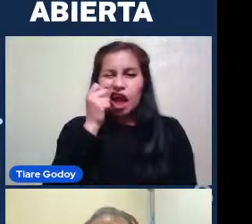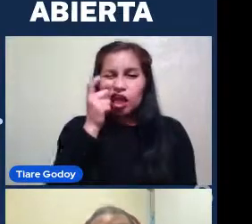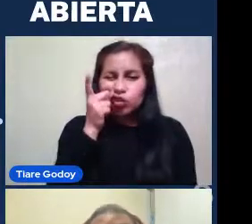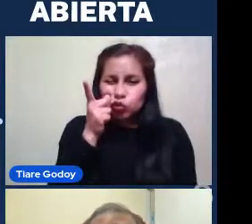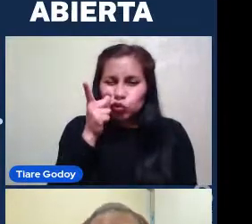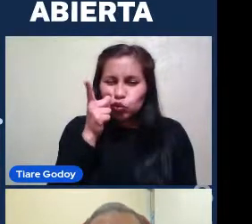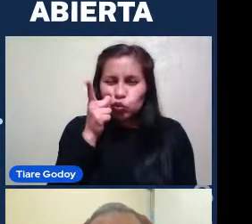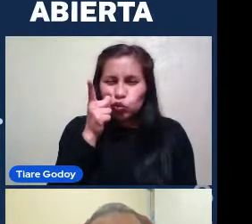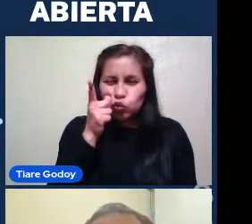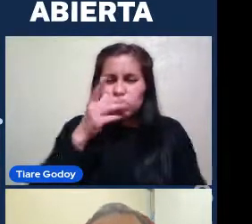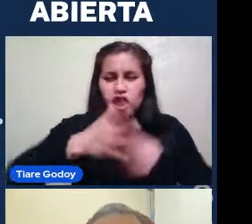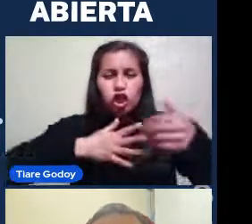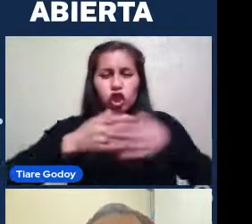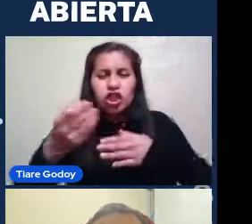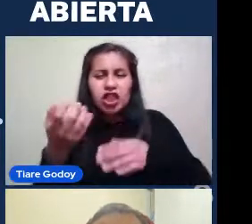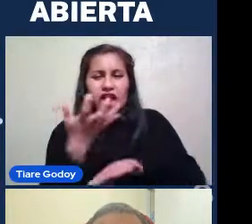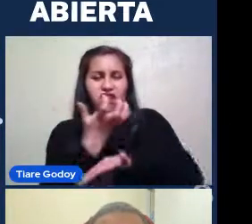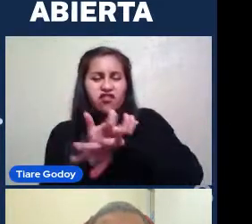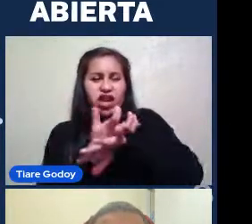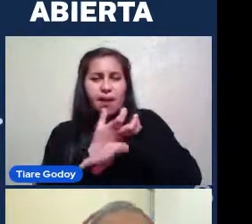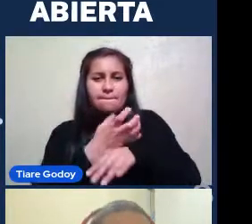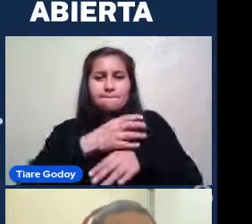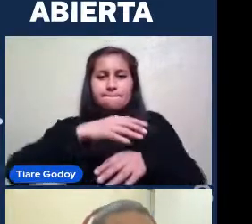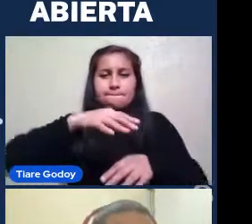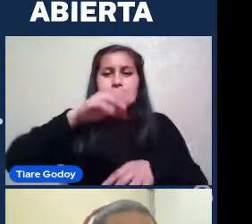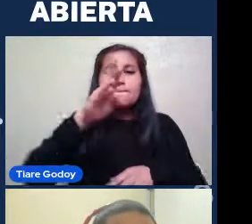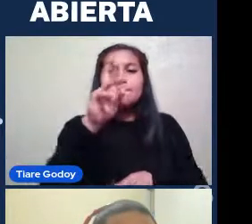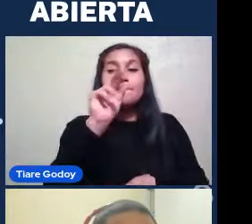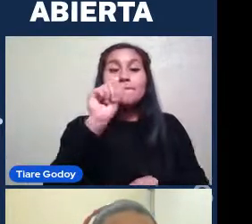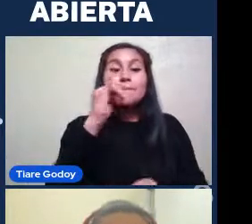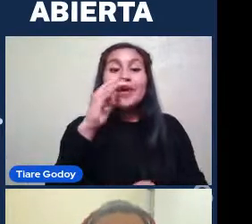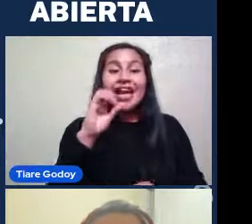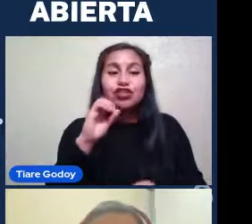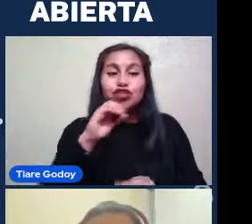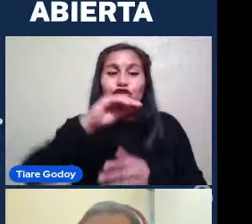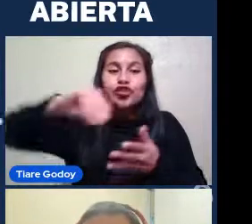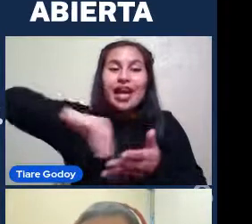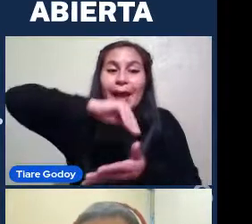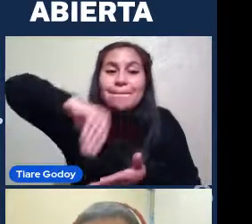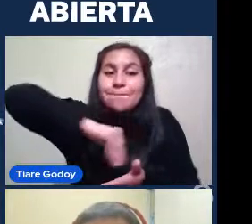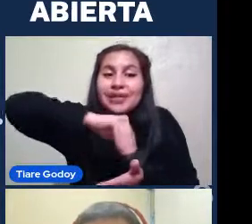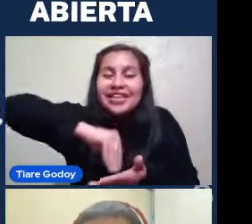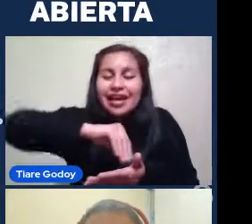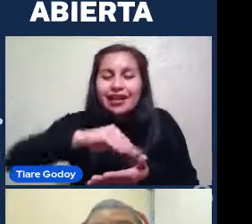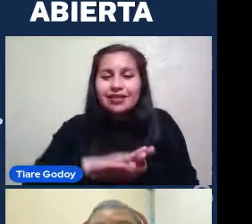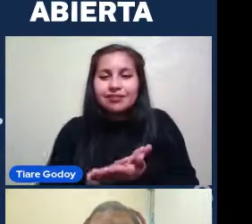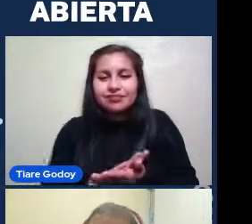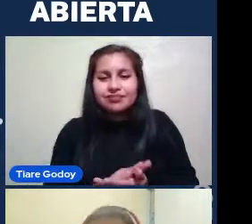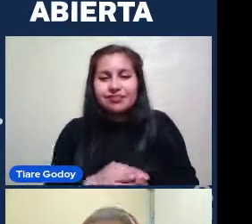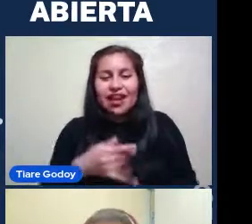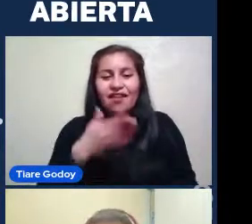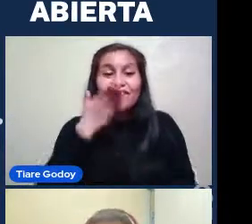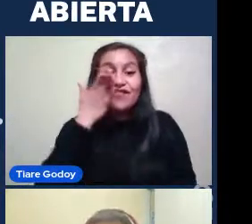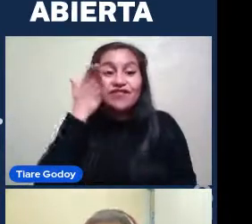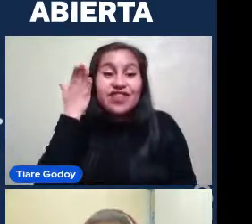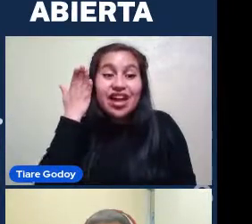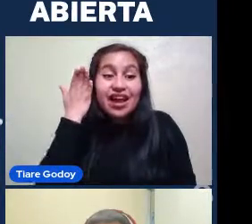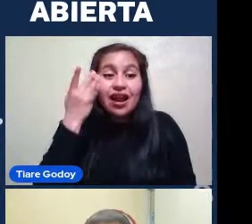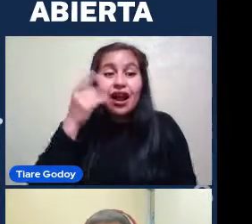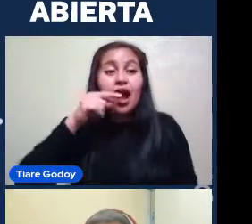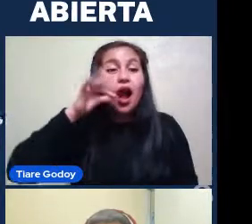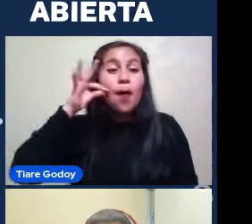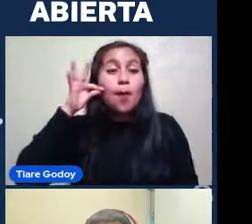galaxia Donde están Los brazos Espirales Y blanca Y amarilla En el bulbo Que es la Región Central